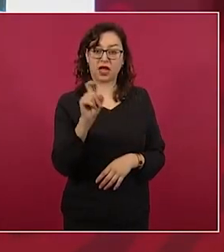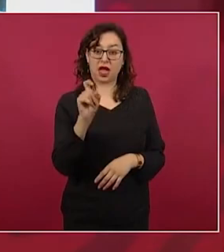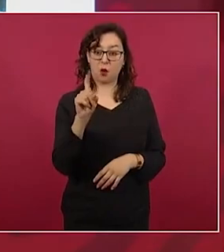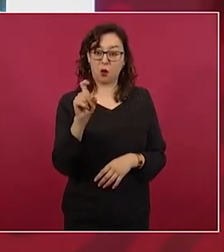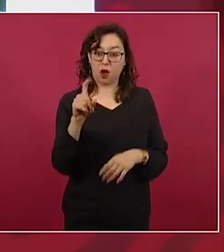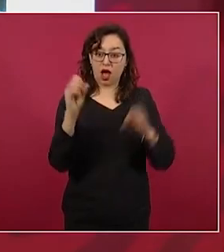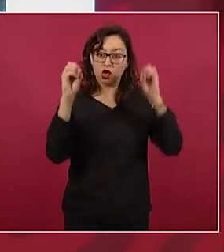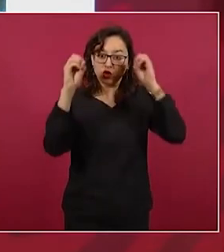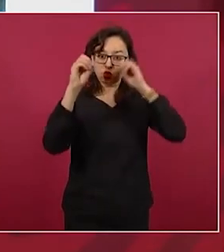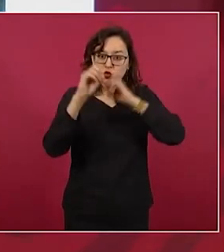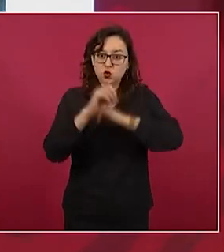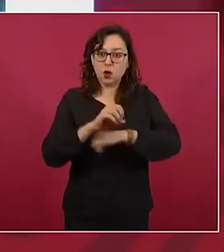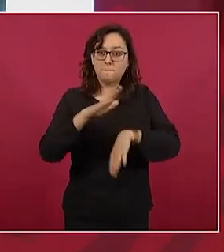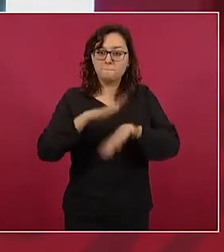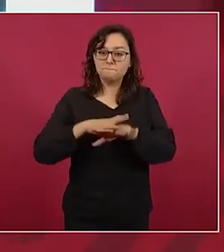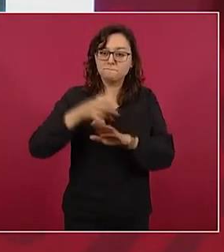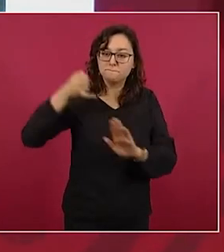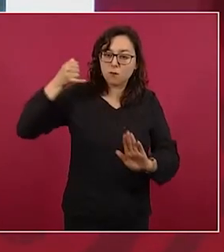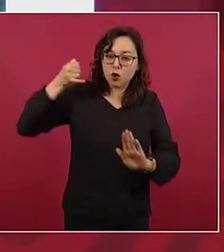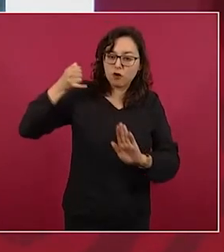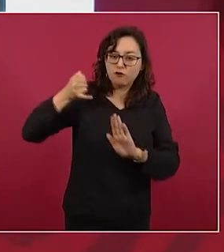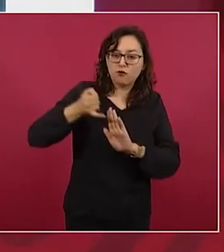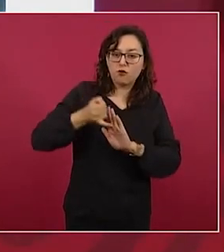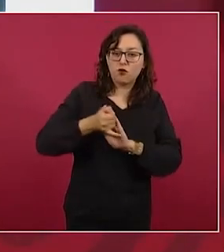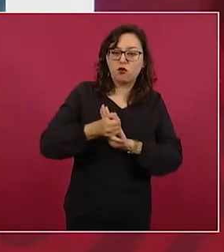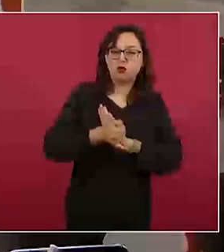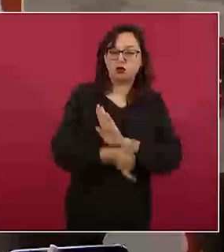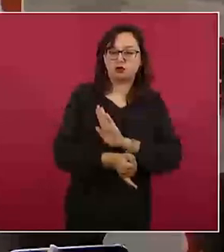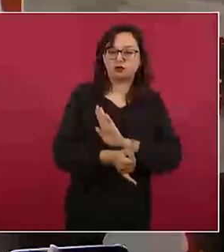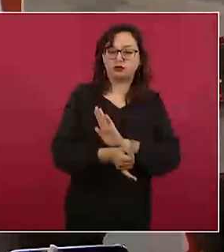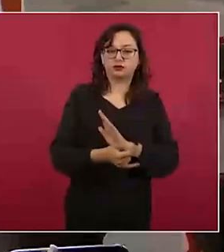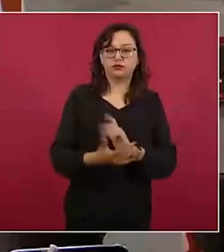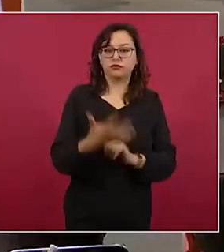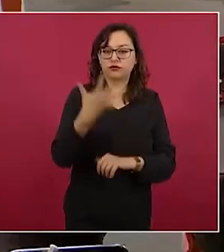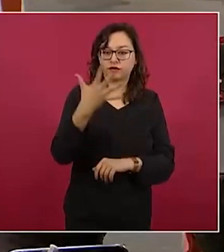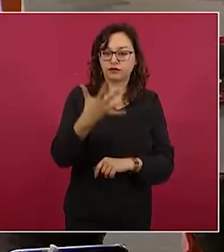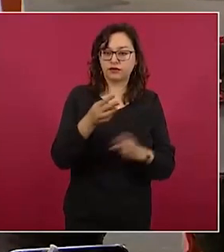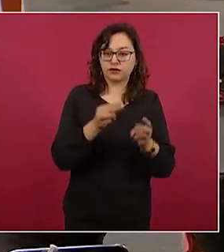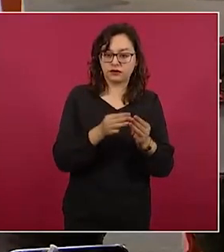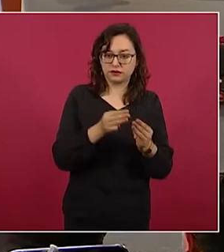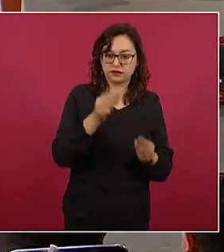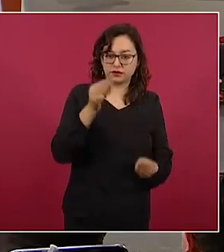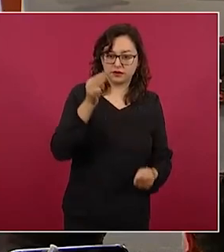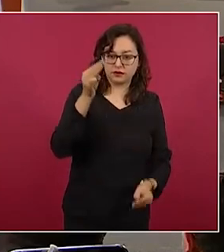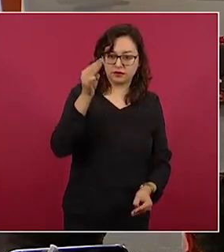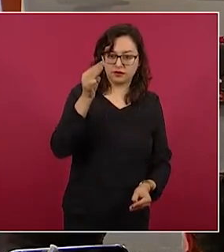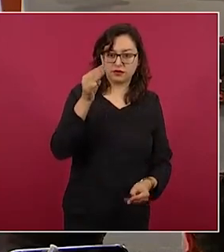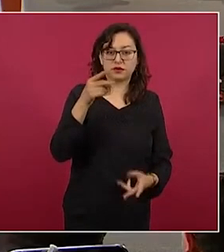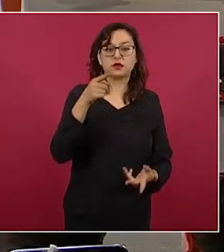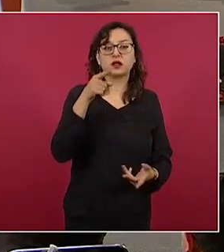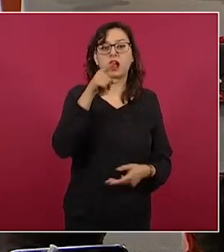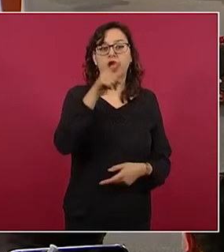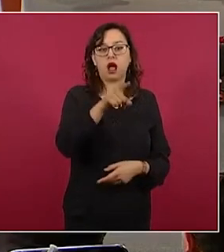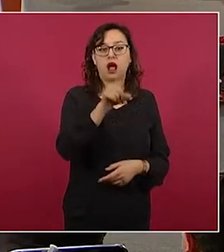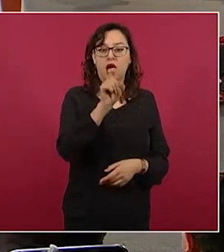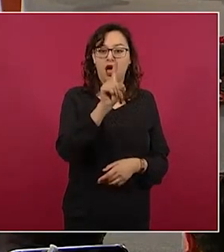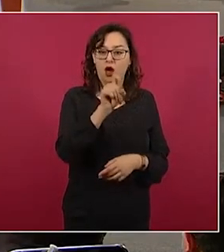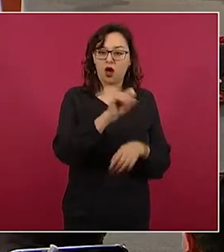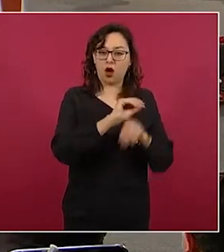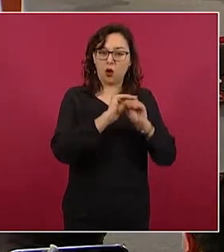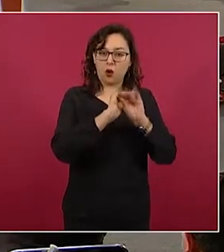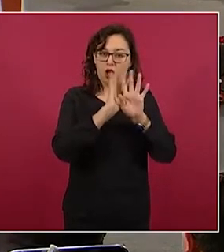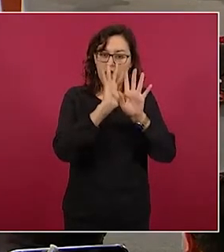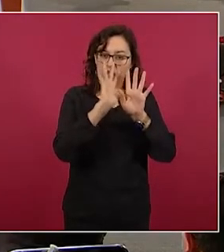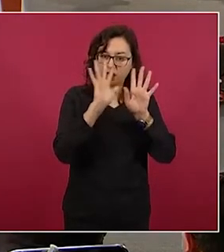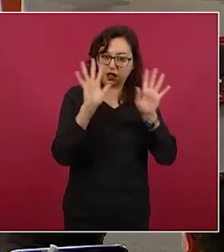esta es más profunda, aquí ya son cinco metros. Y la parte más clara, a ver, regresa